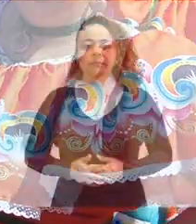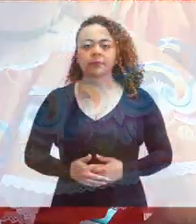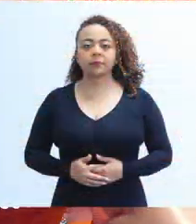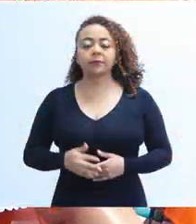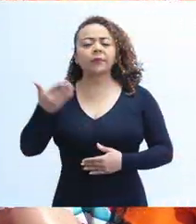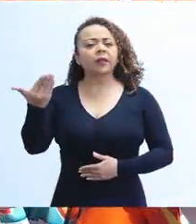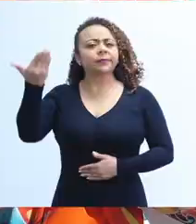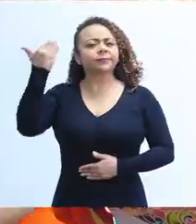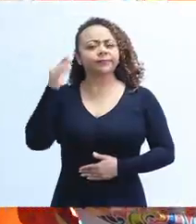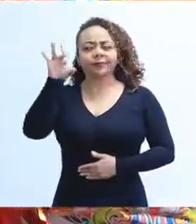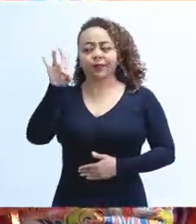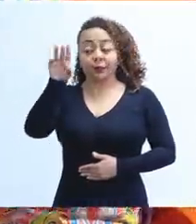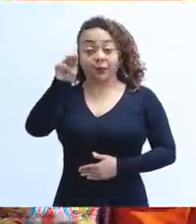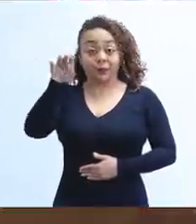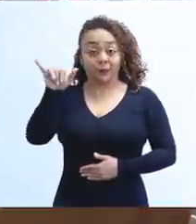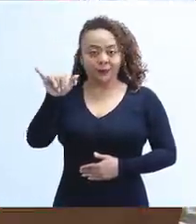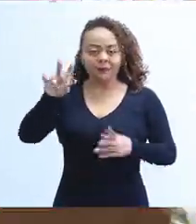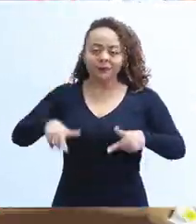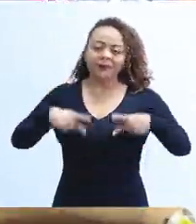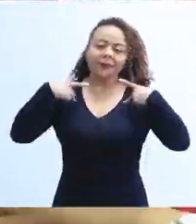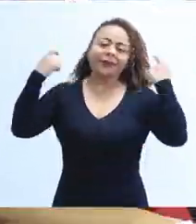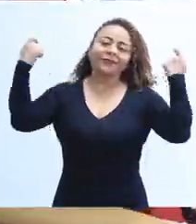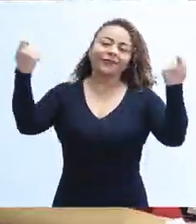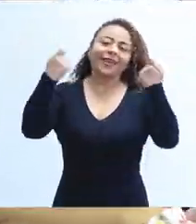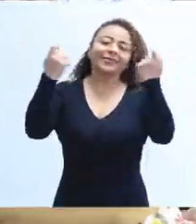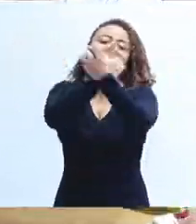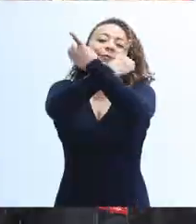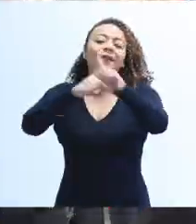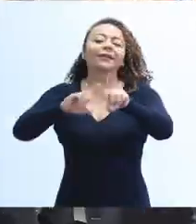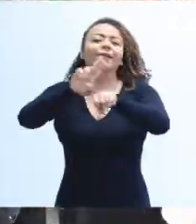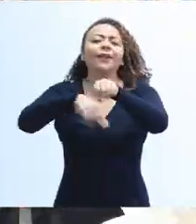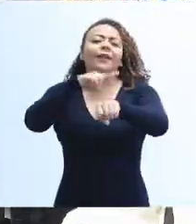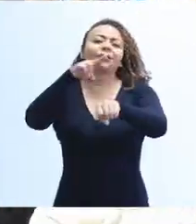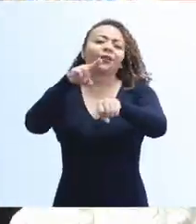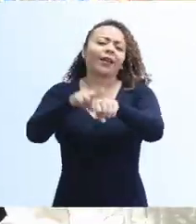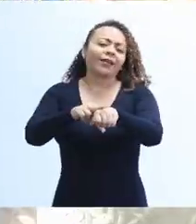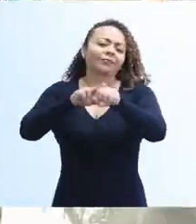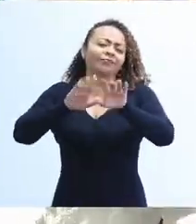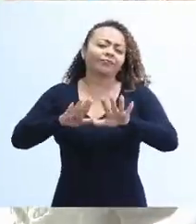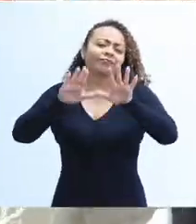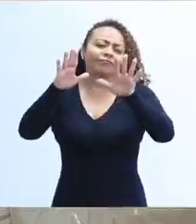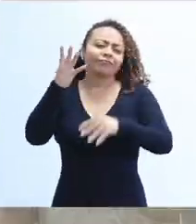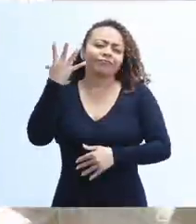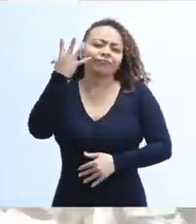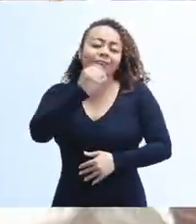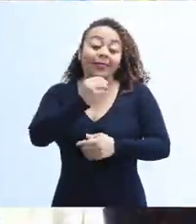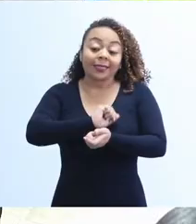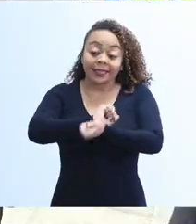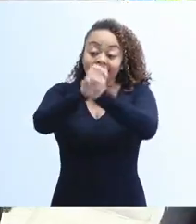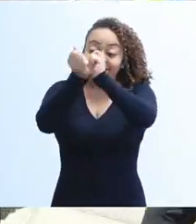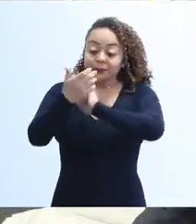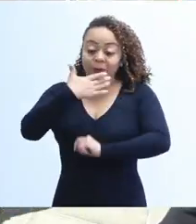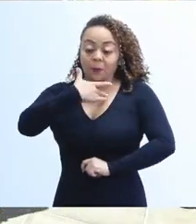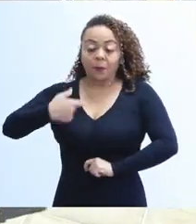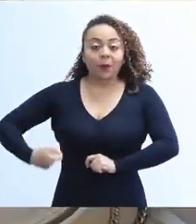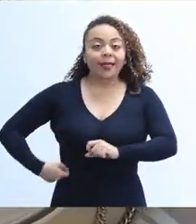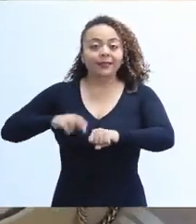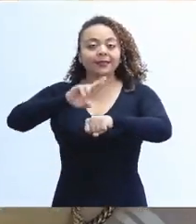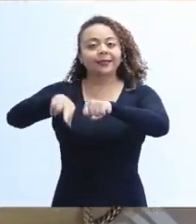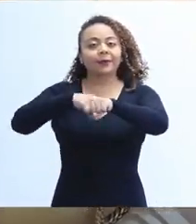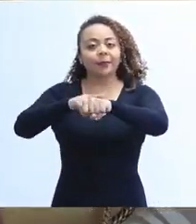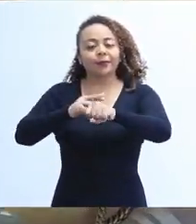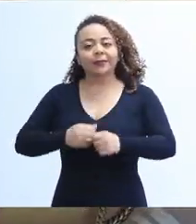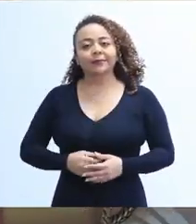El pasado 8 de mayo, vivimos la fiesta democrática nacional por excelencia, el traspaso de poderes de la